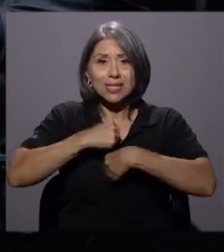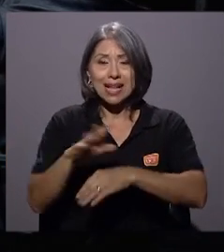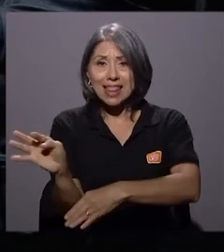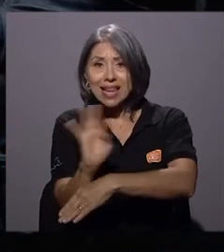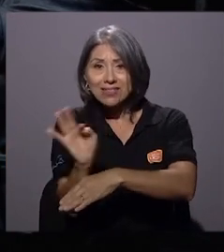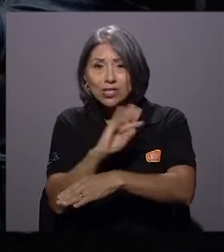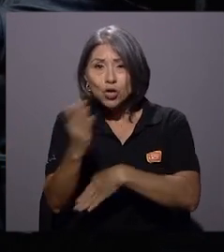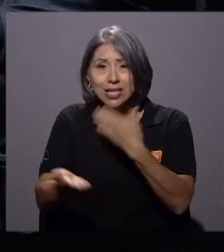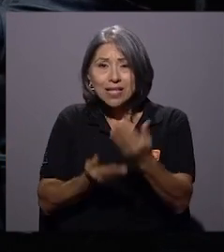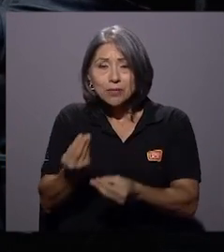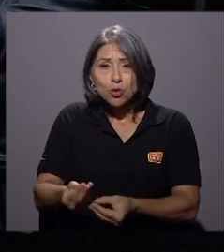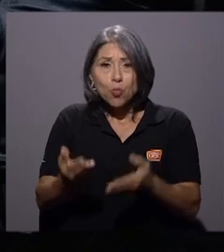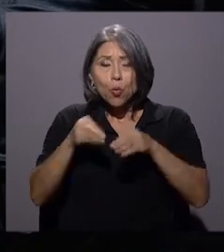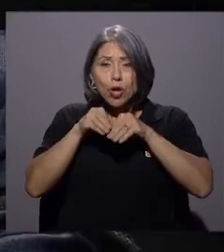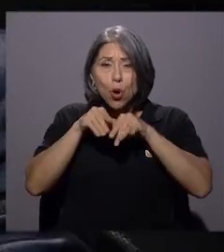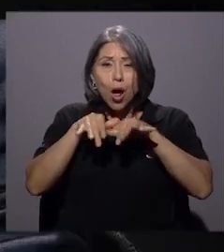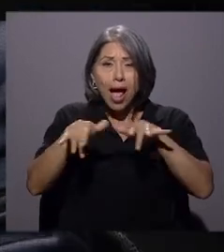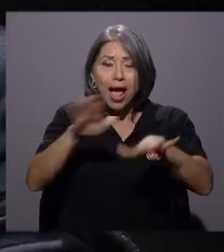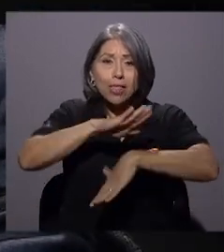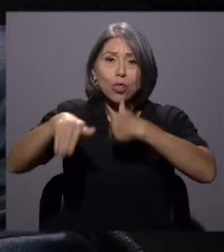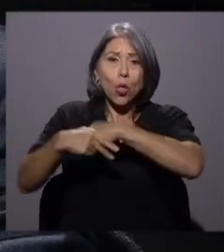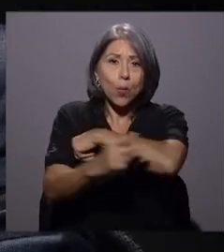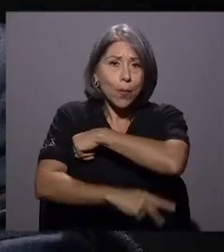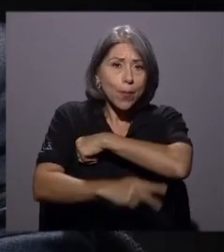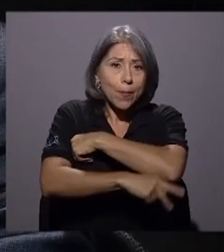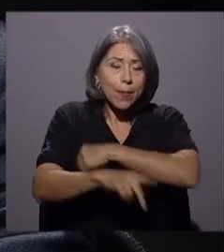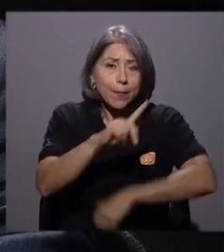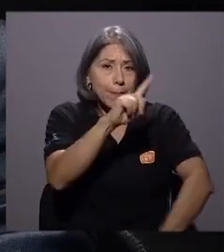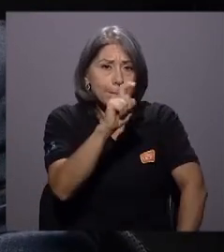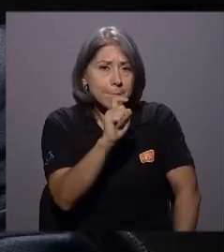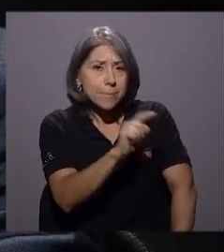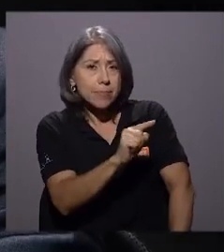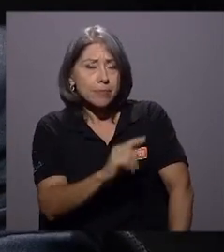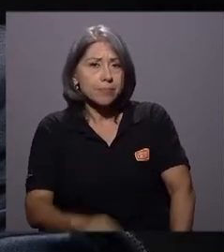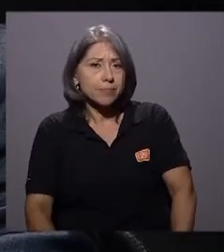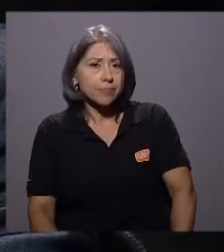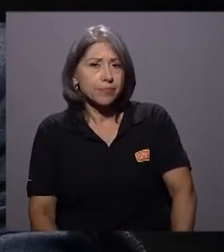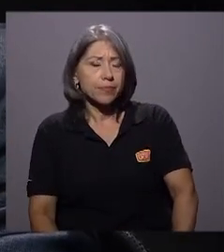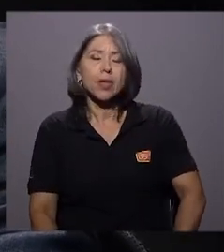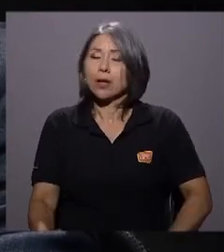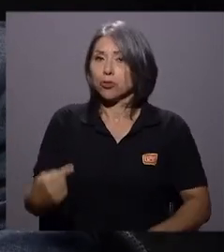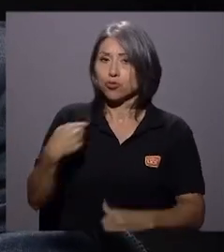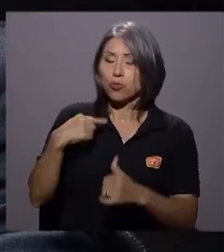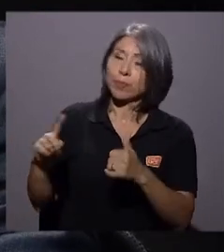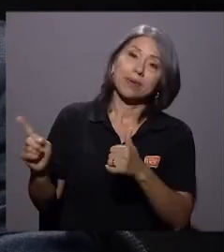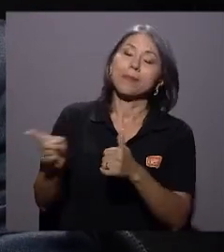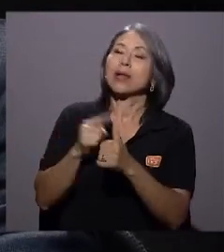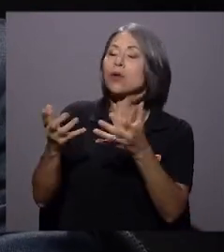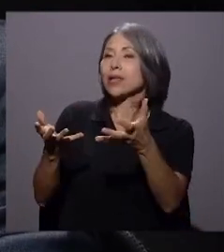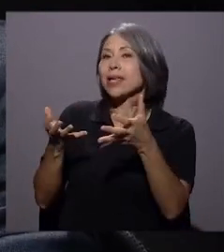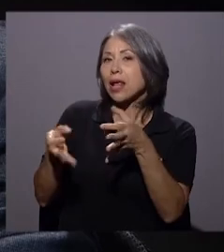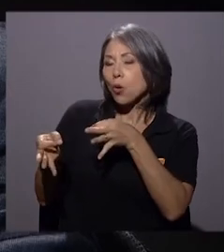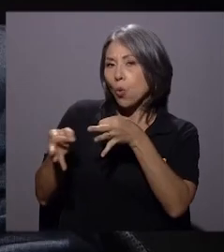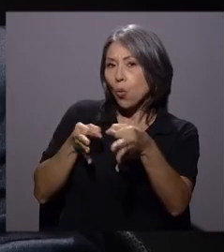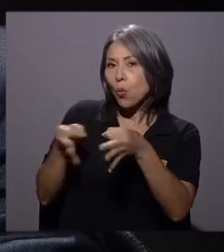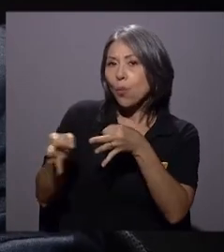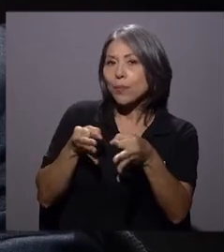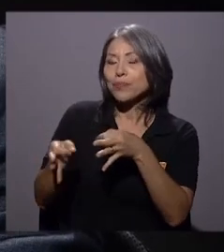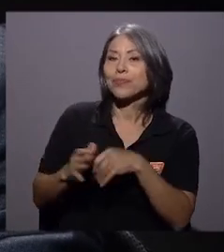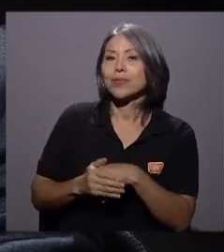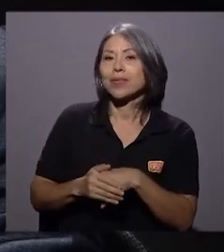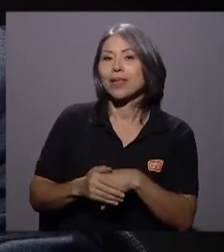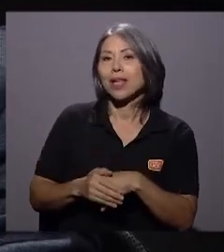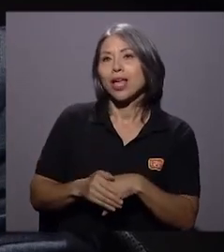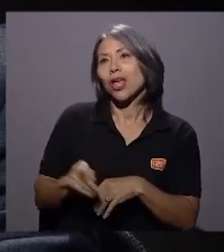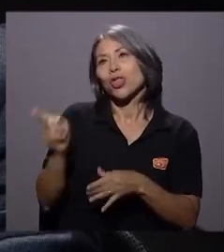hasta todo el territorio nacional, Don Warner? Bueno, Don Warner, yo primero quiero plantear lo siguiente. No es pecar de